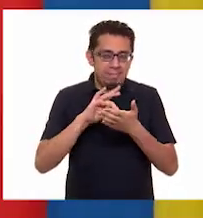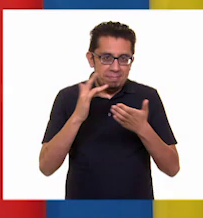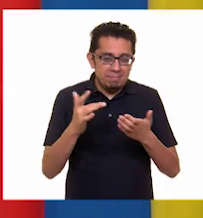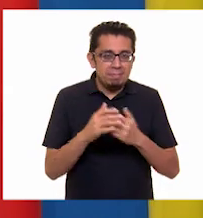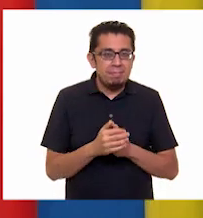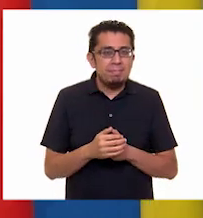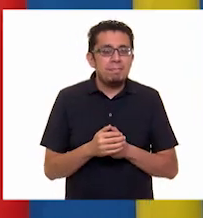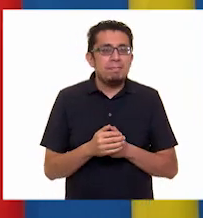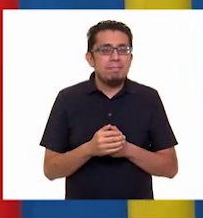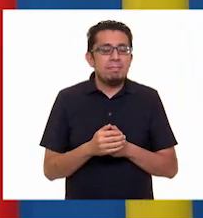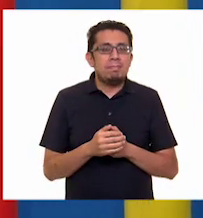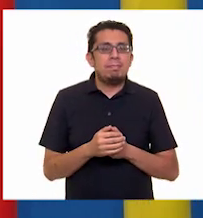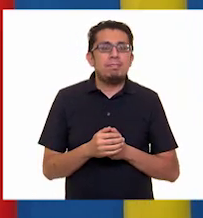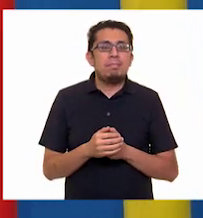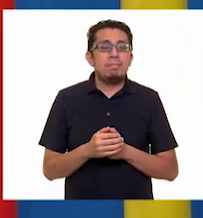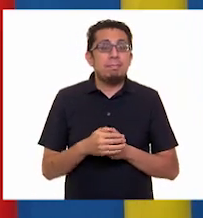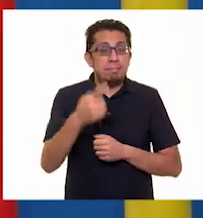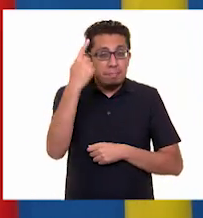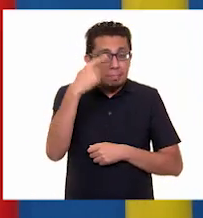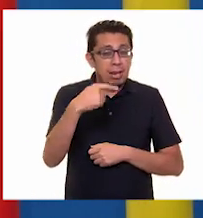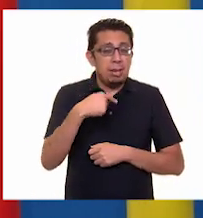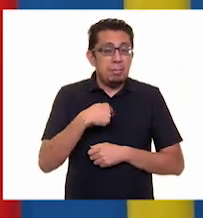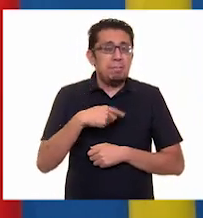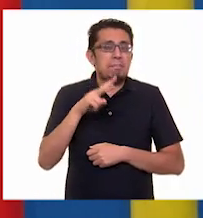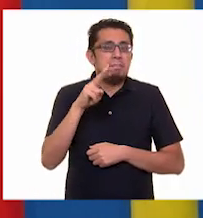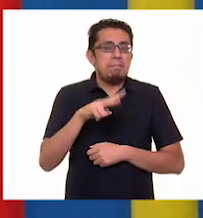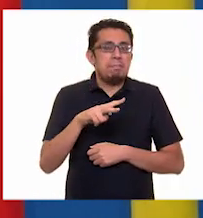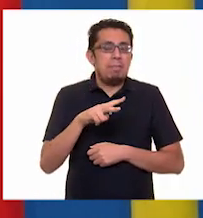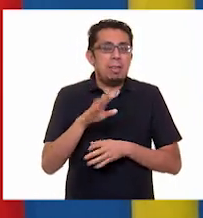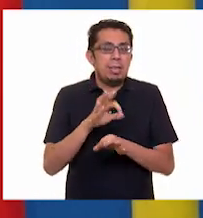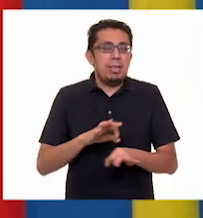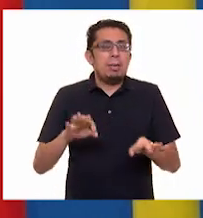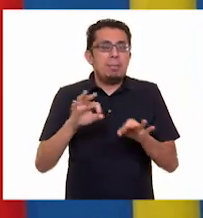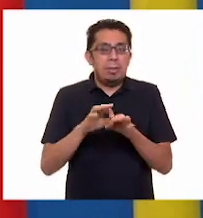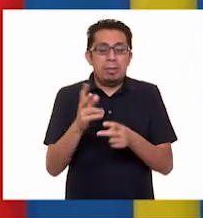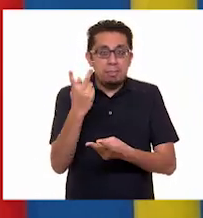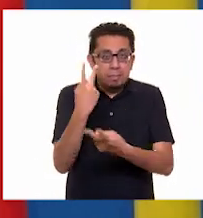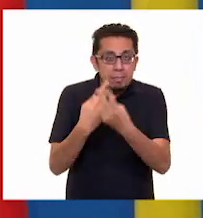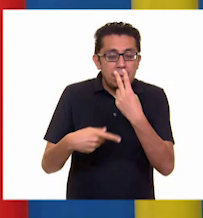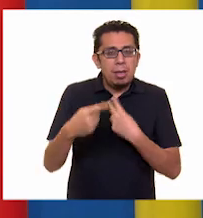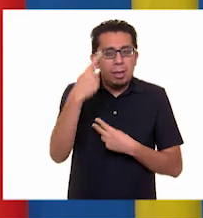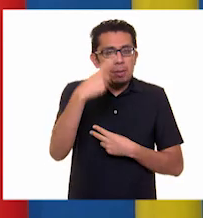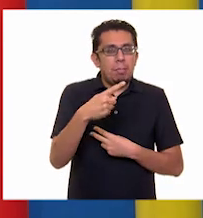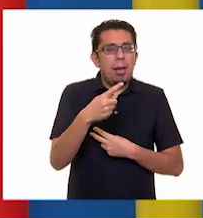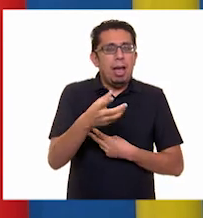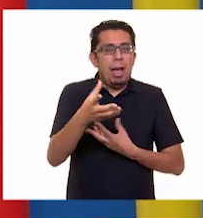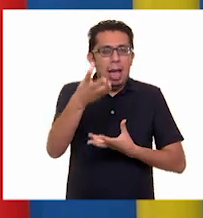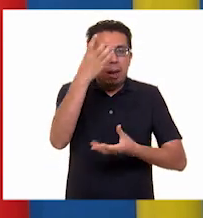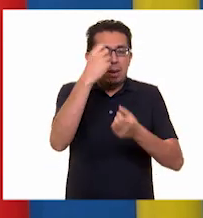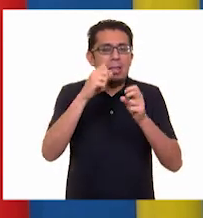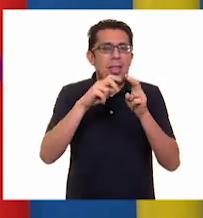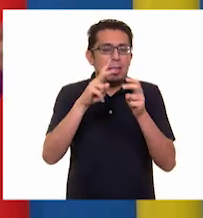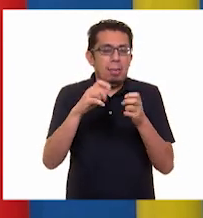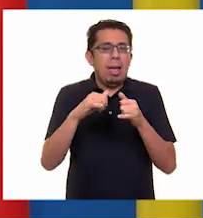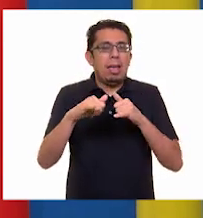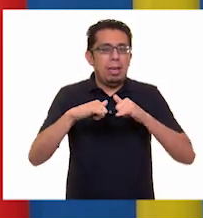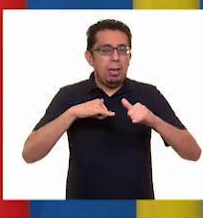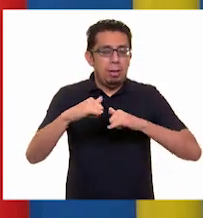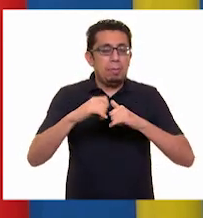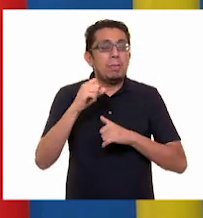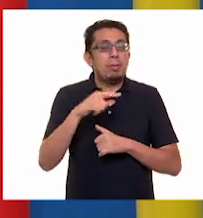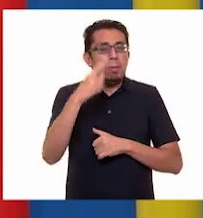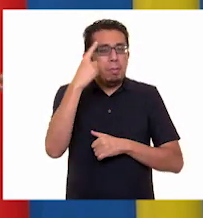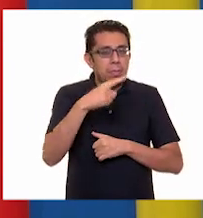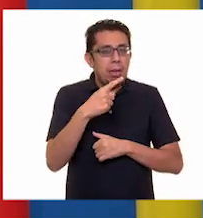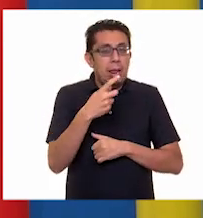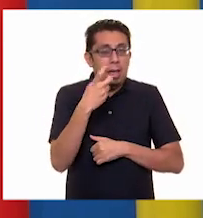primero que nada por tus palabras. Para mí es muy significativo e importante venir aquí para que aprendamos más sobre geografía y sobre todo para